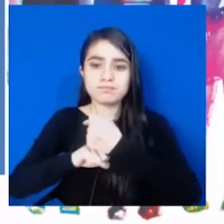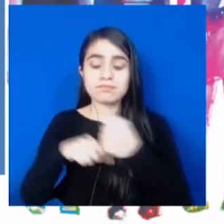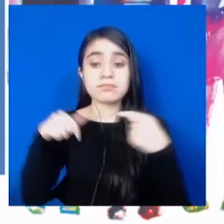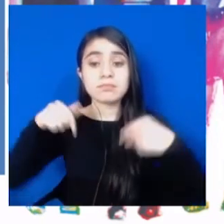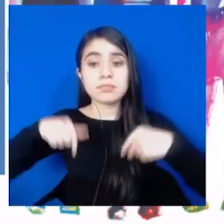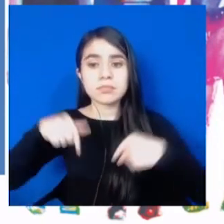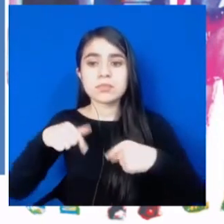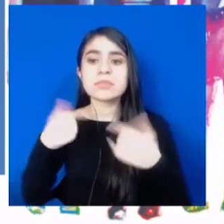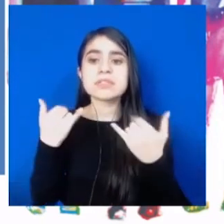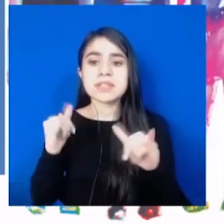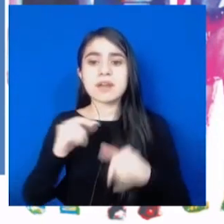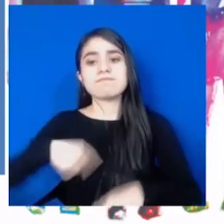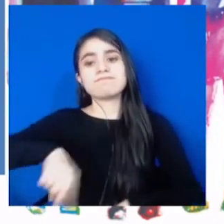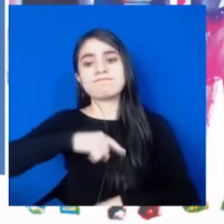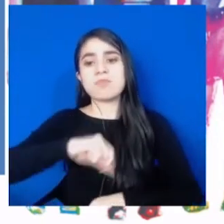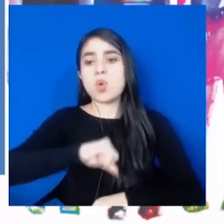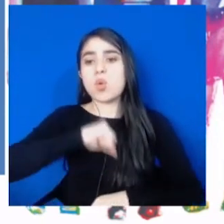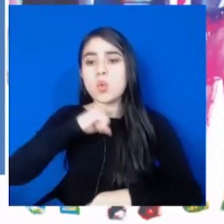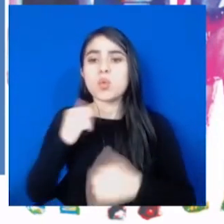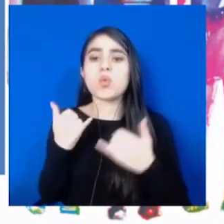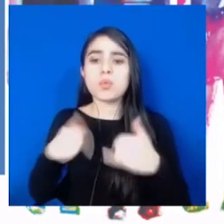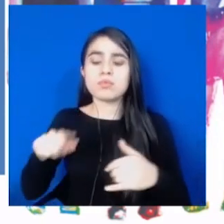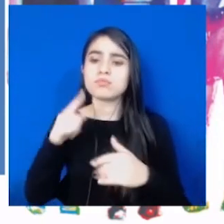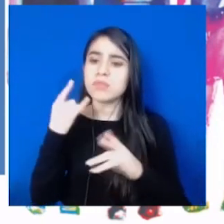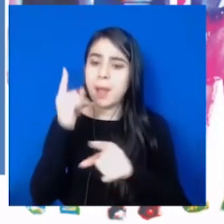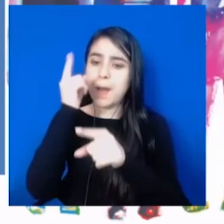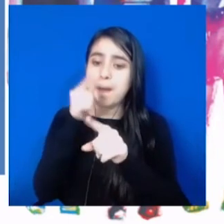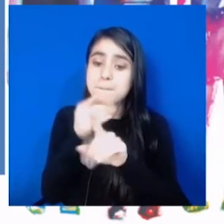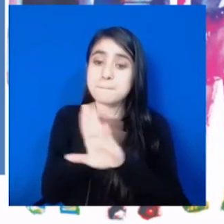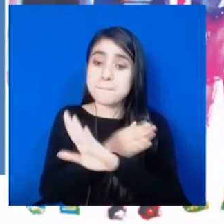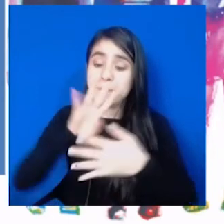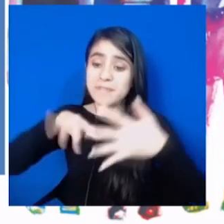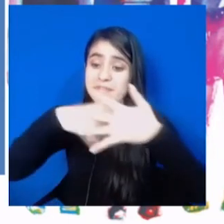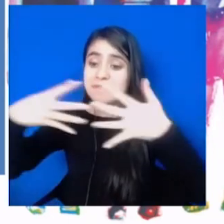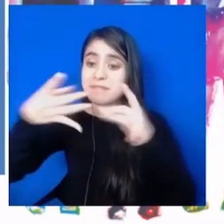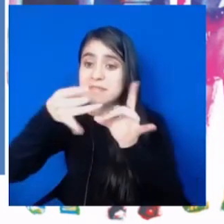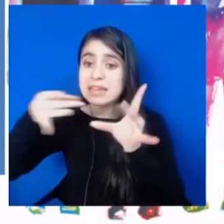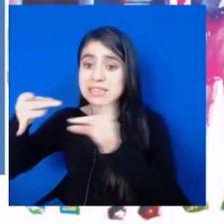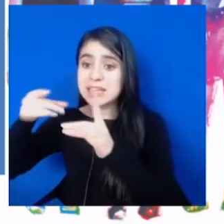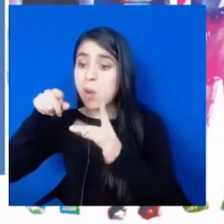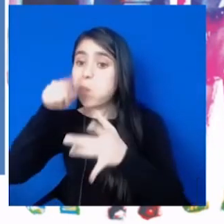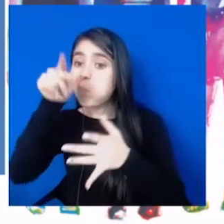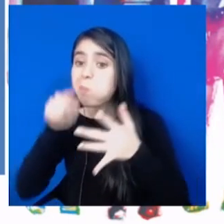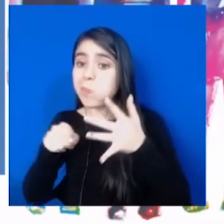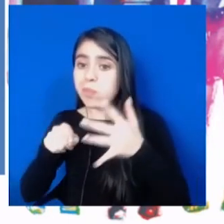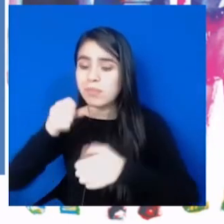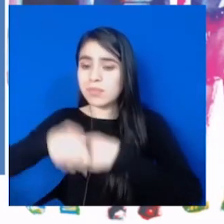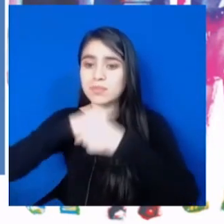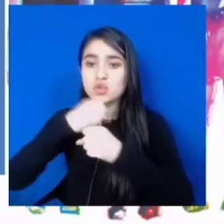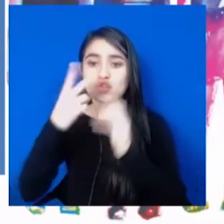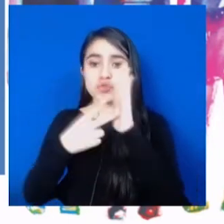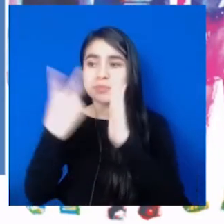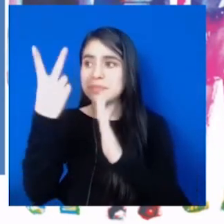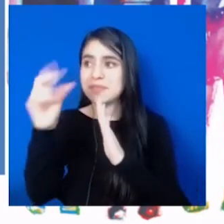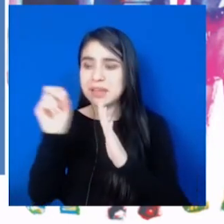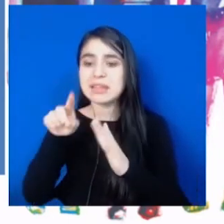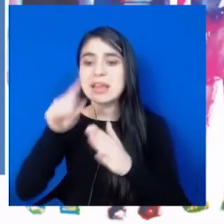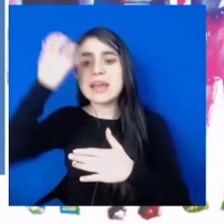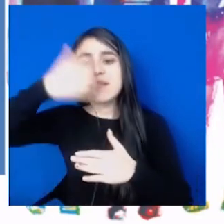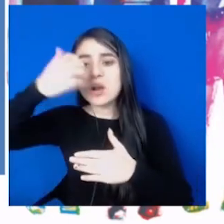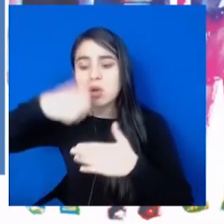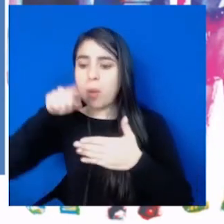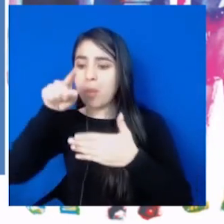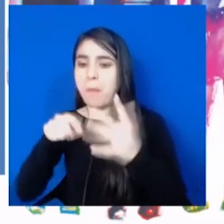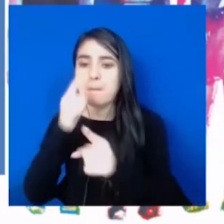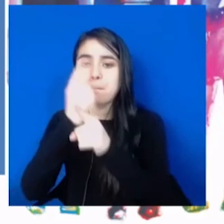con mucho orgullo que vamos a cumplir con todo el cronograma de aplicación de pruebas para el año 2020. Esto es apenas el comienzo